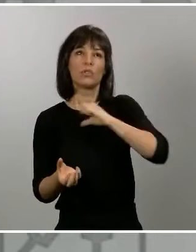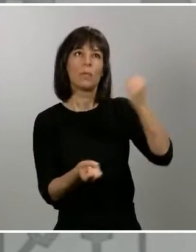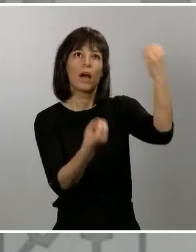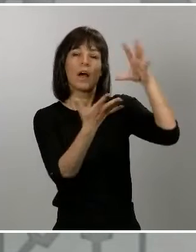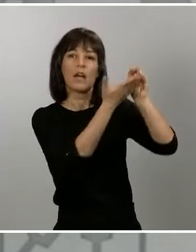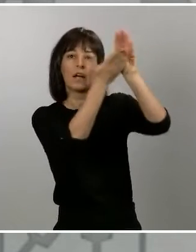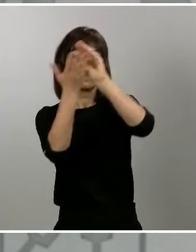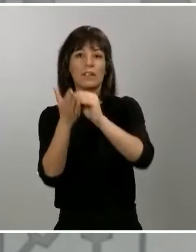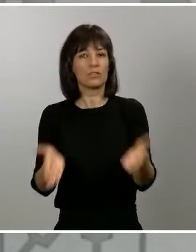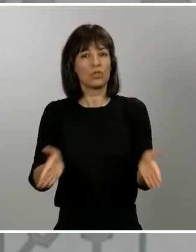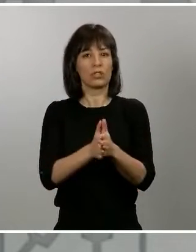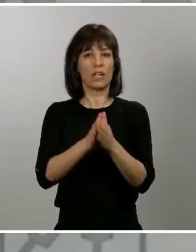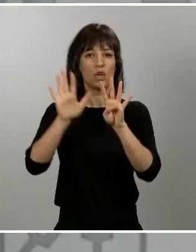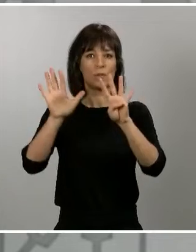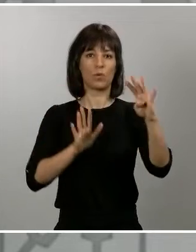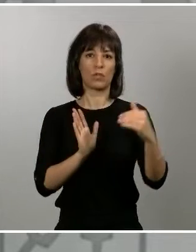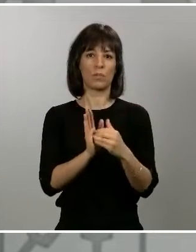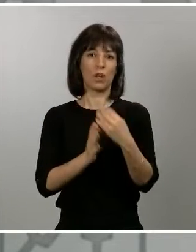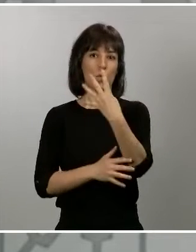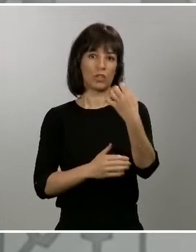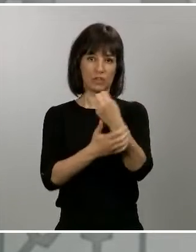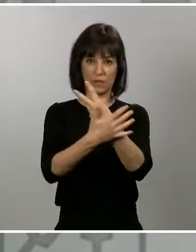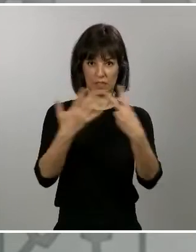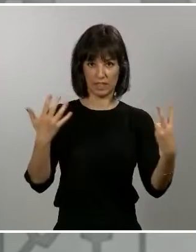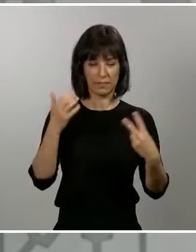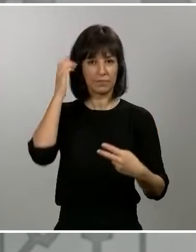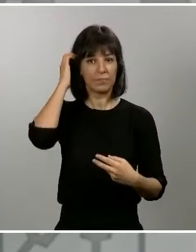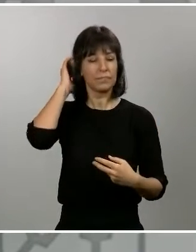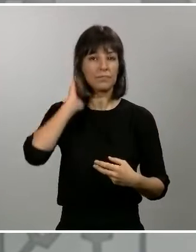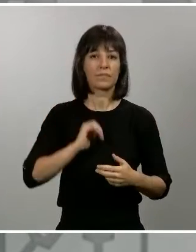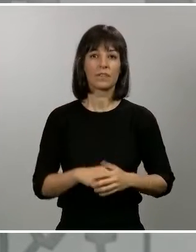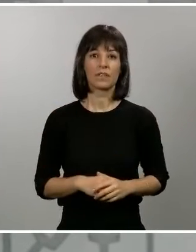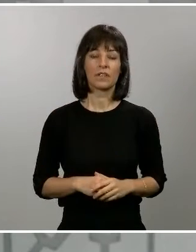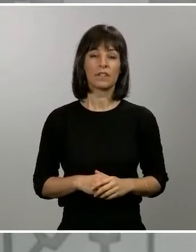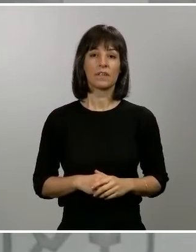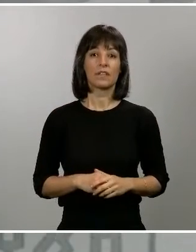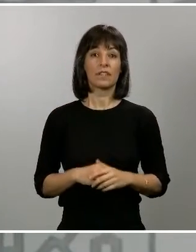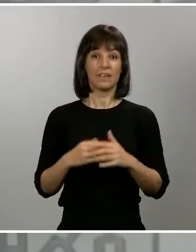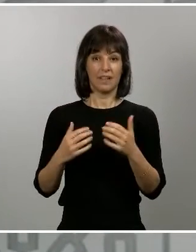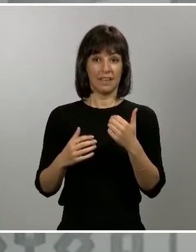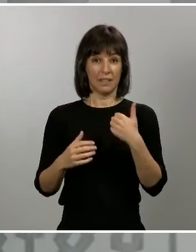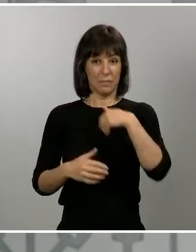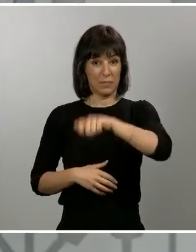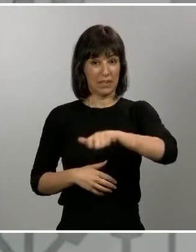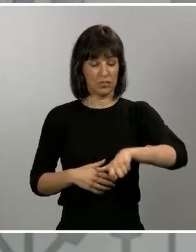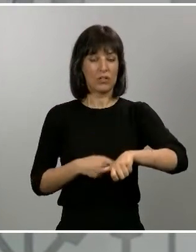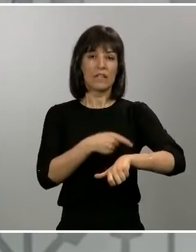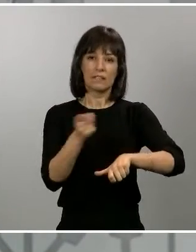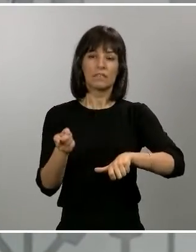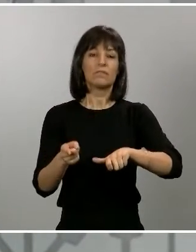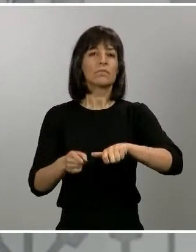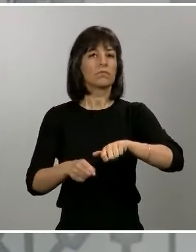.417 y el dato acumulado también de las personas o que están o que han